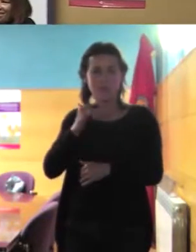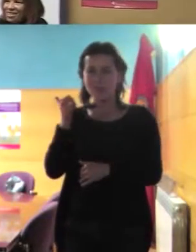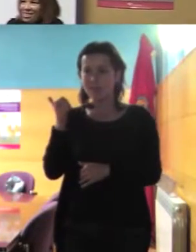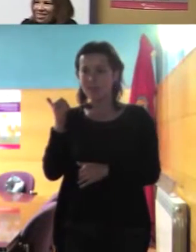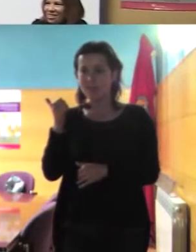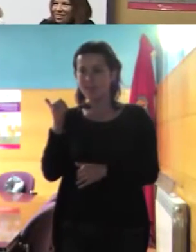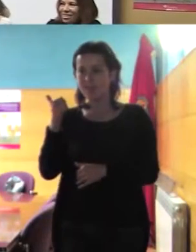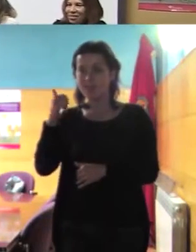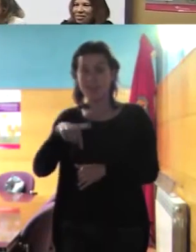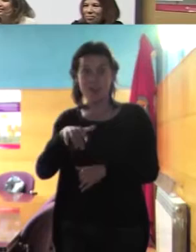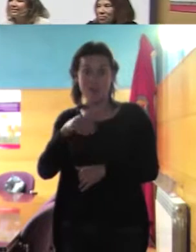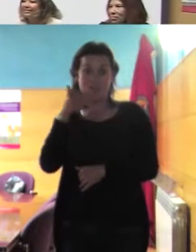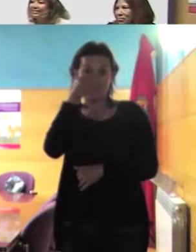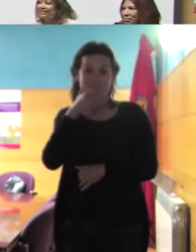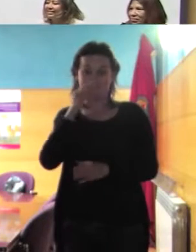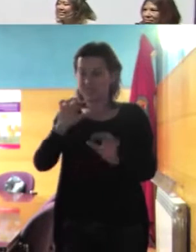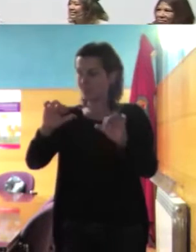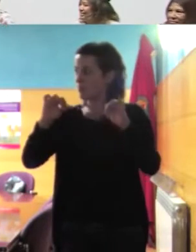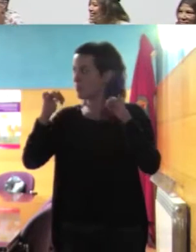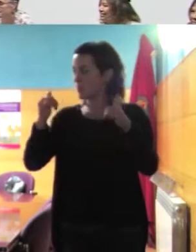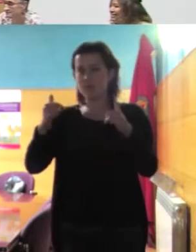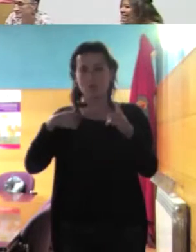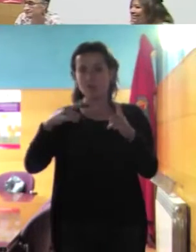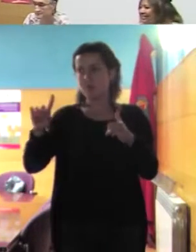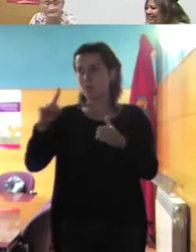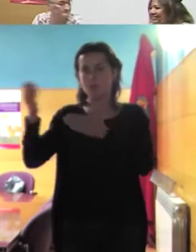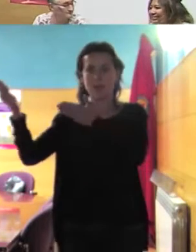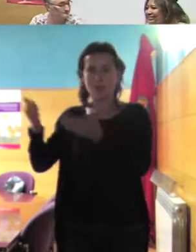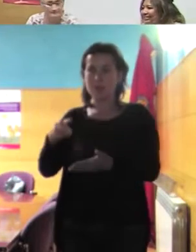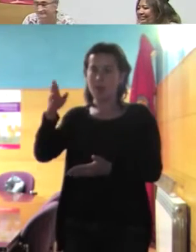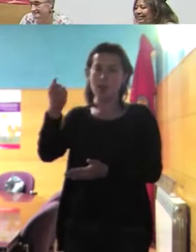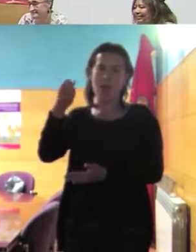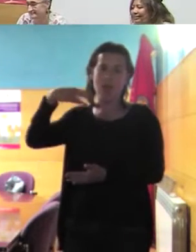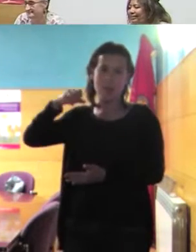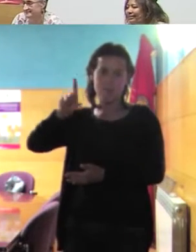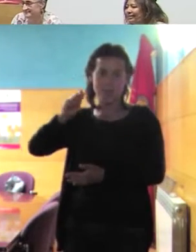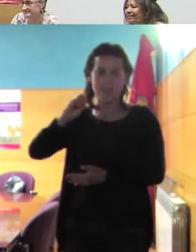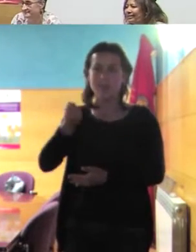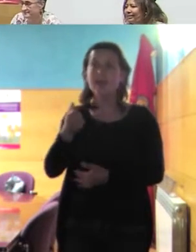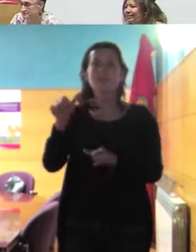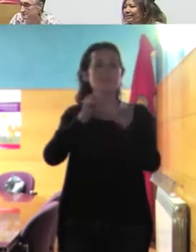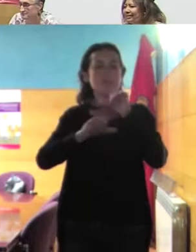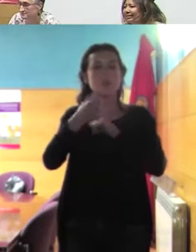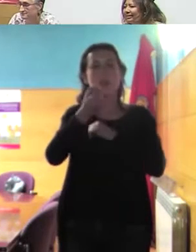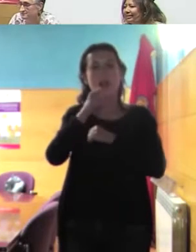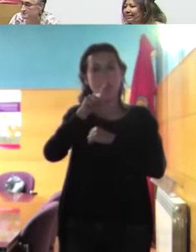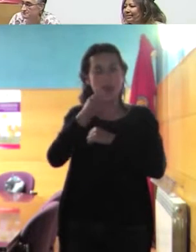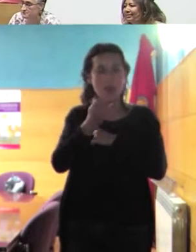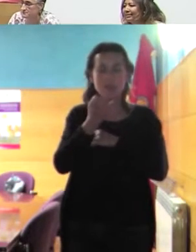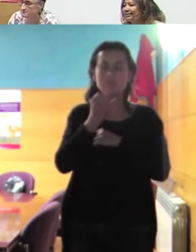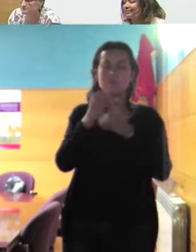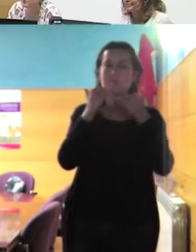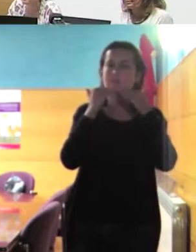empezamos ahora en la gestora haya sido con Amelia Braciel y gracias a la asociación de la AI a vosotras porque esto es lo que pretendíamos o sea